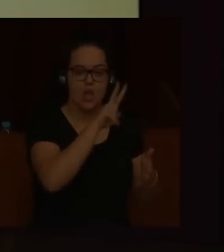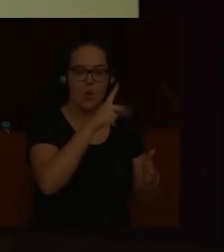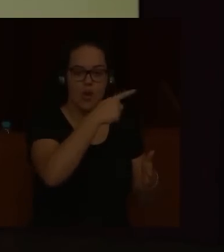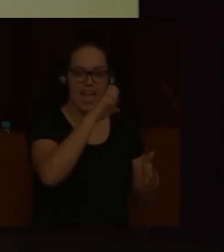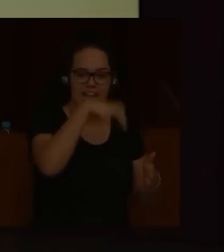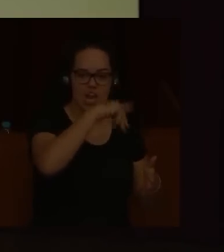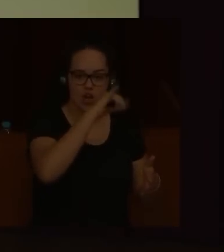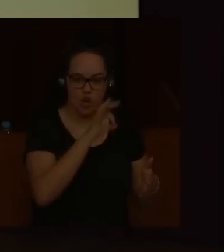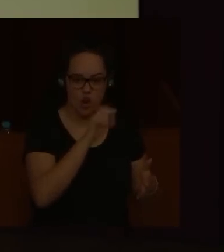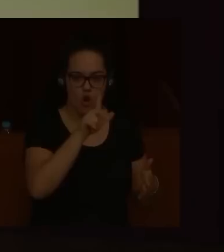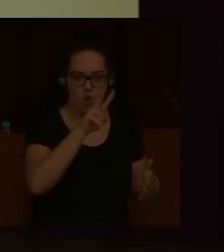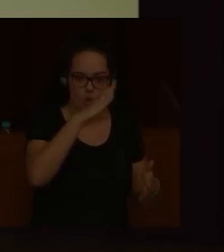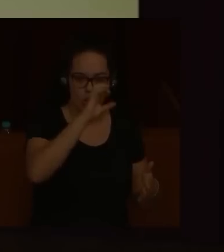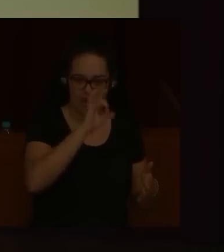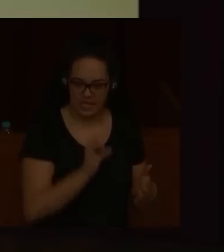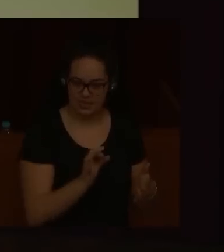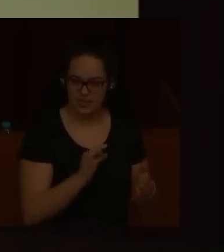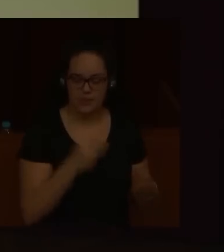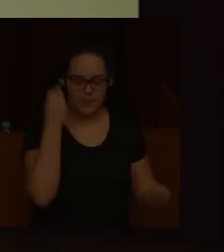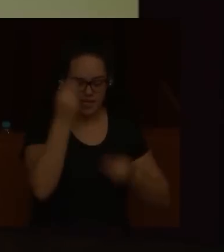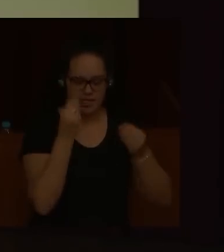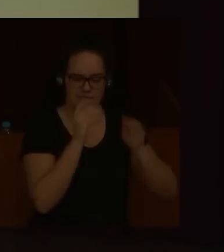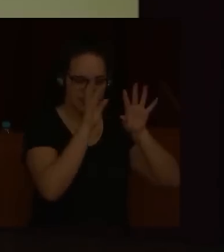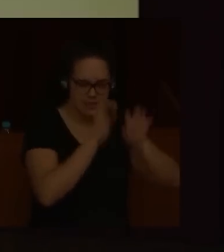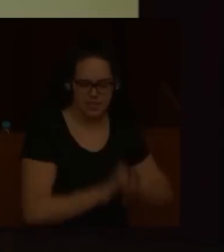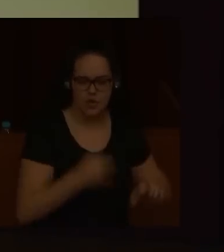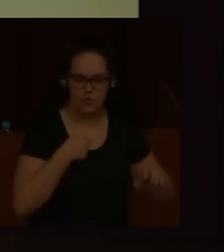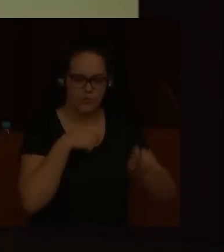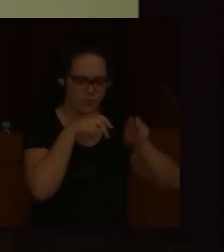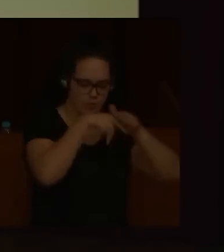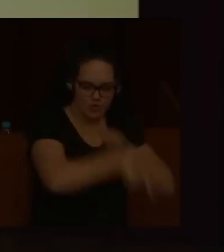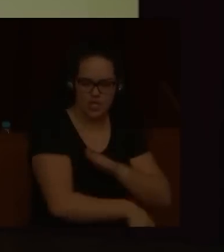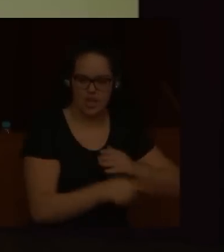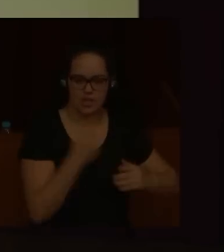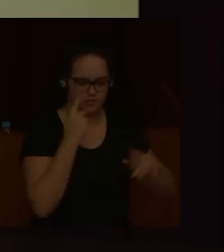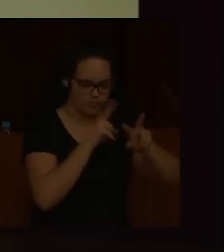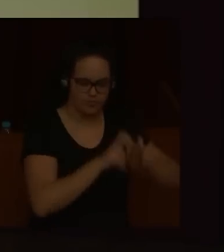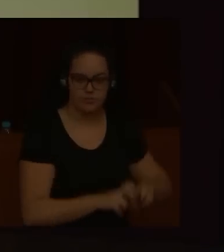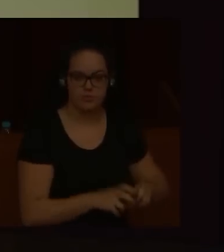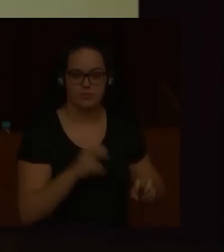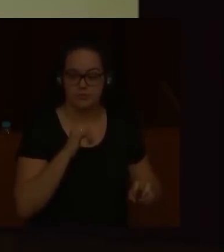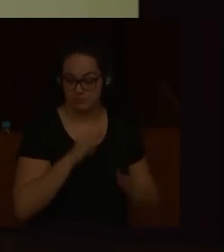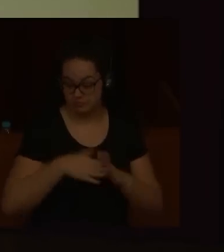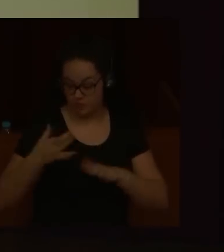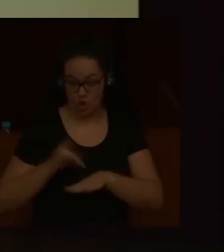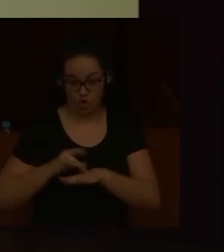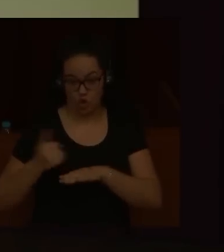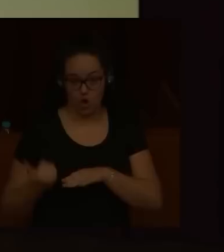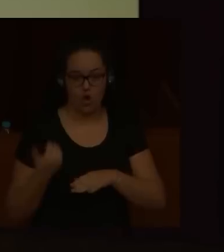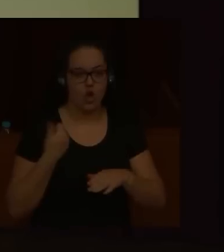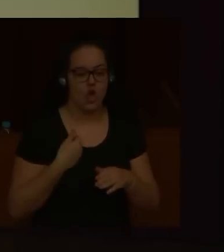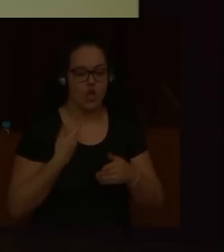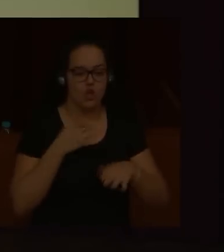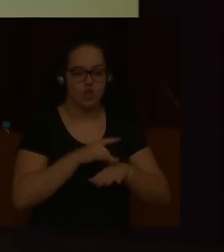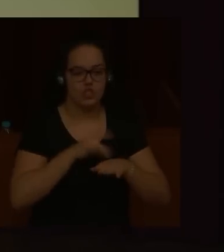de valía necesitado de una reconsideración crítica y de un estudio en profundidad. José Luis Díez es doctor en Historia del